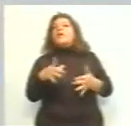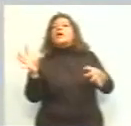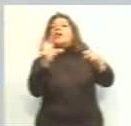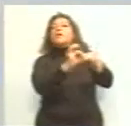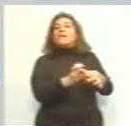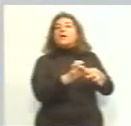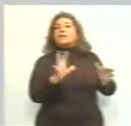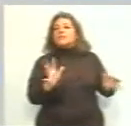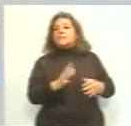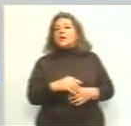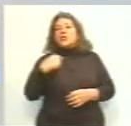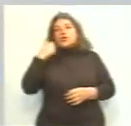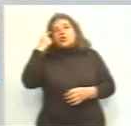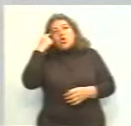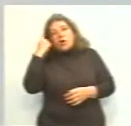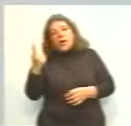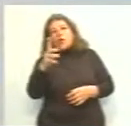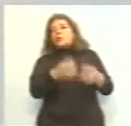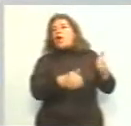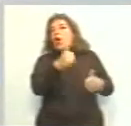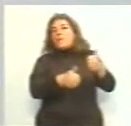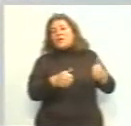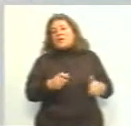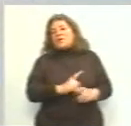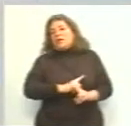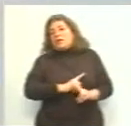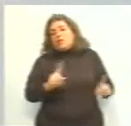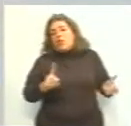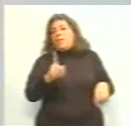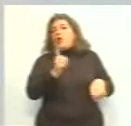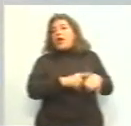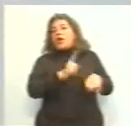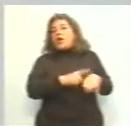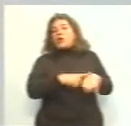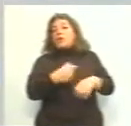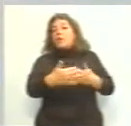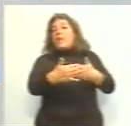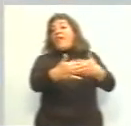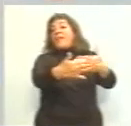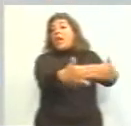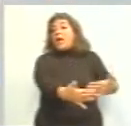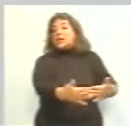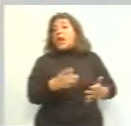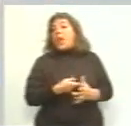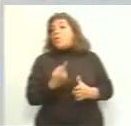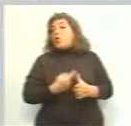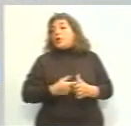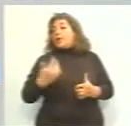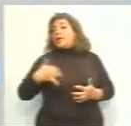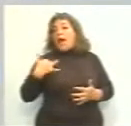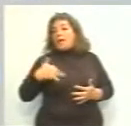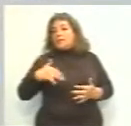Yo creo que estamos lejos de esa competencia porque yo creo que los tiempos se van a adelantar en la política argentina